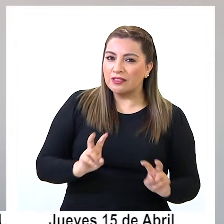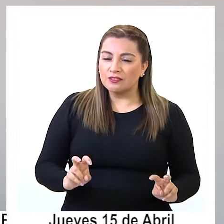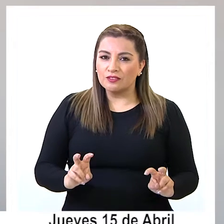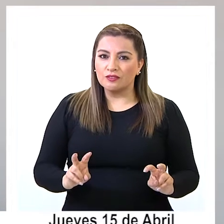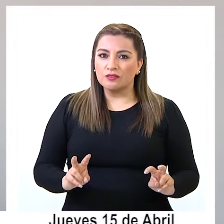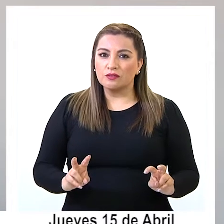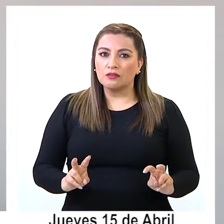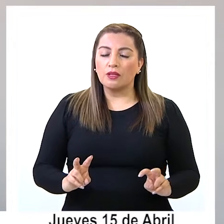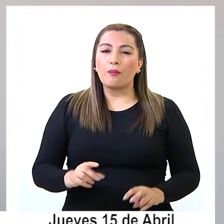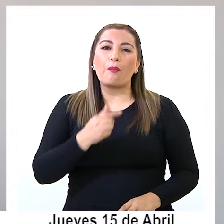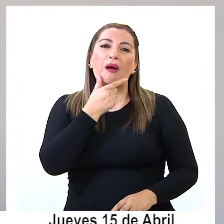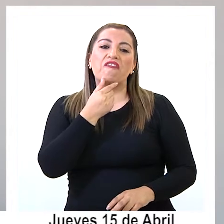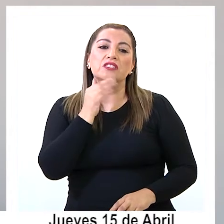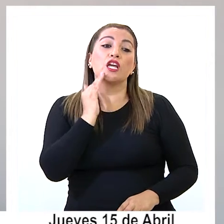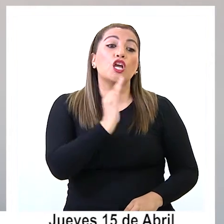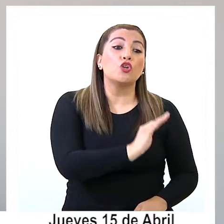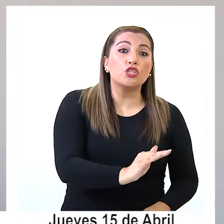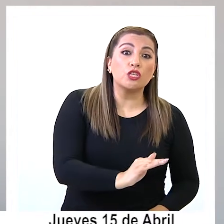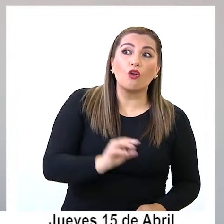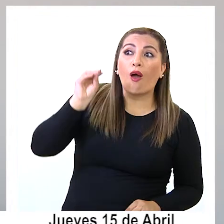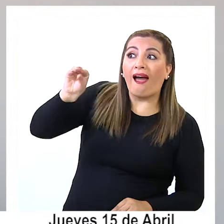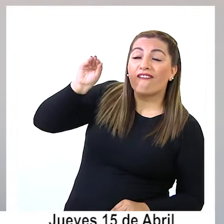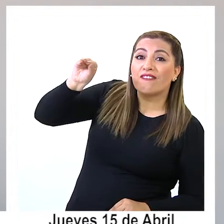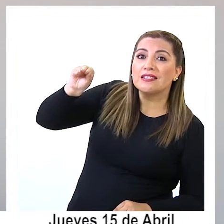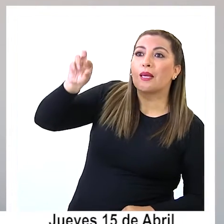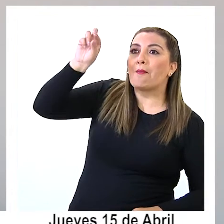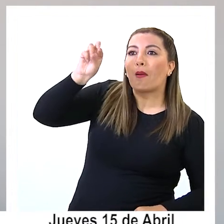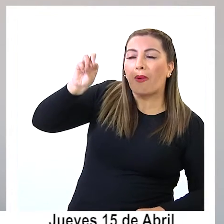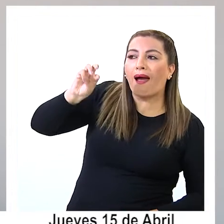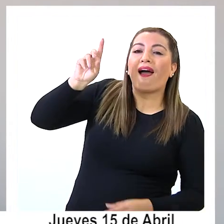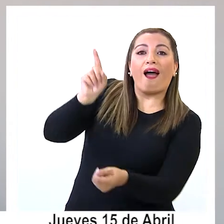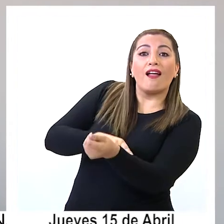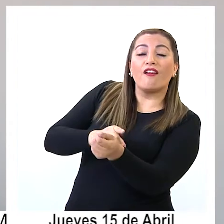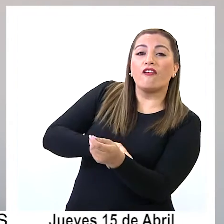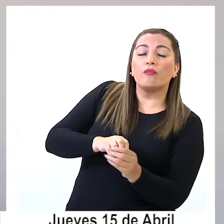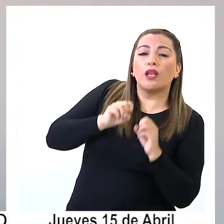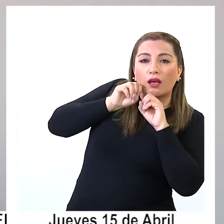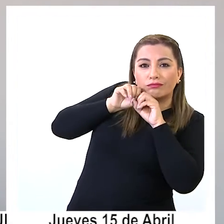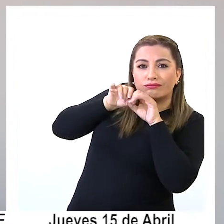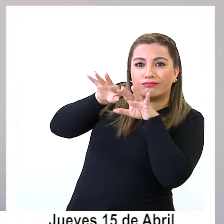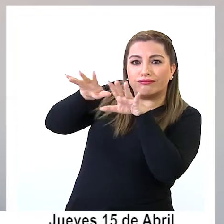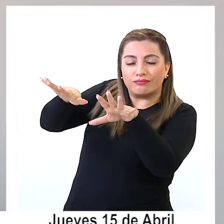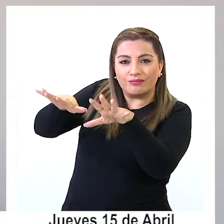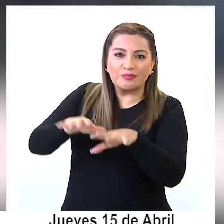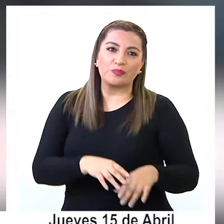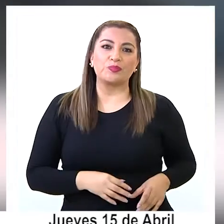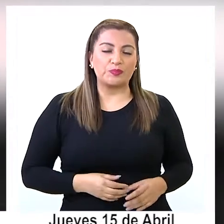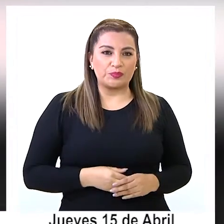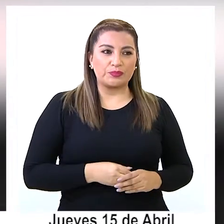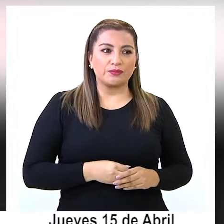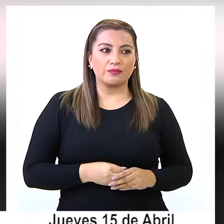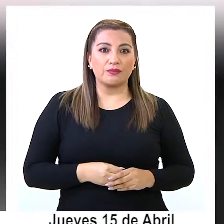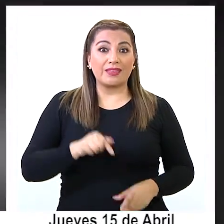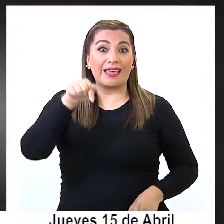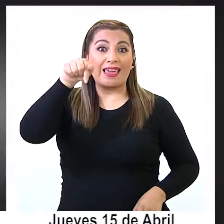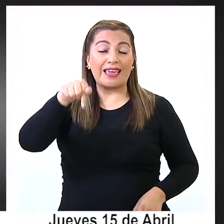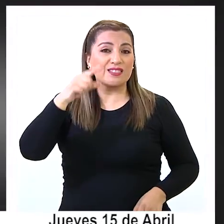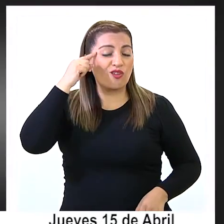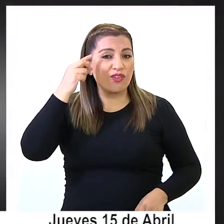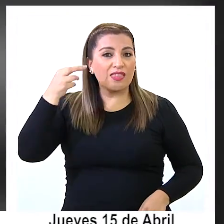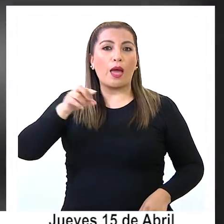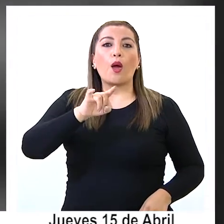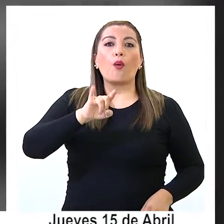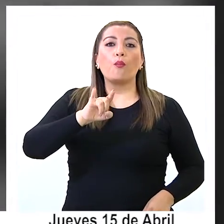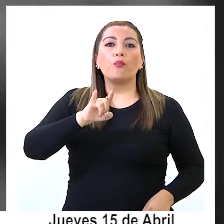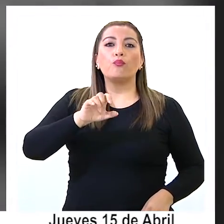fácil que los niños le comenten a sus padres, a sus familias, y ahí también se va extendiendo el conocimiento en general. Puerto Ideas es un